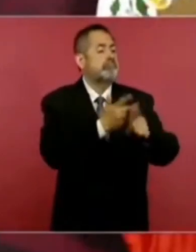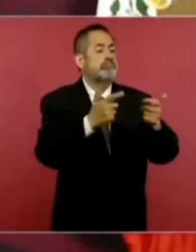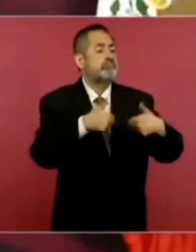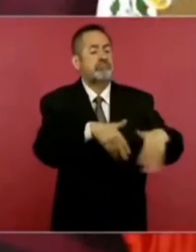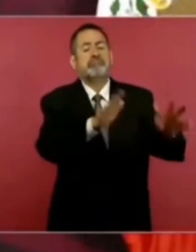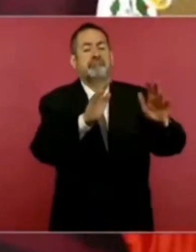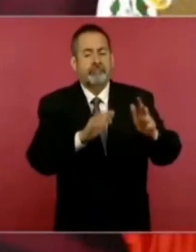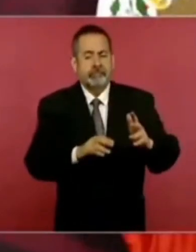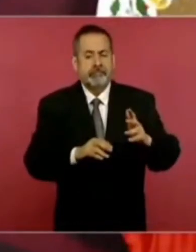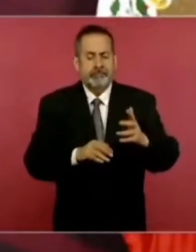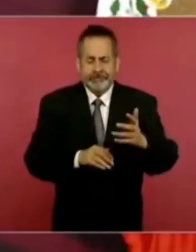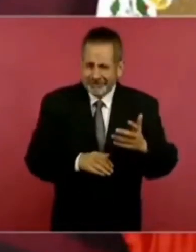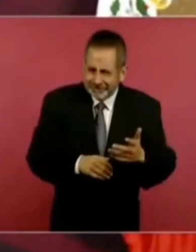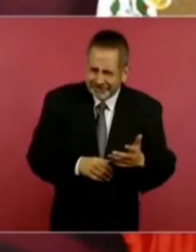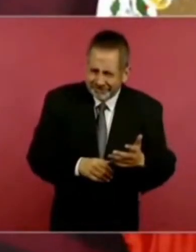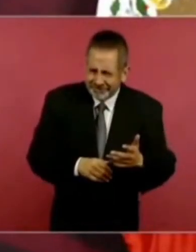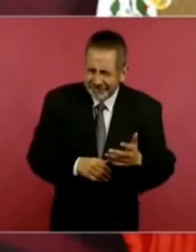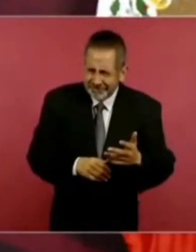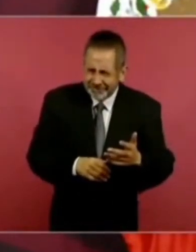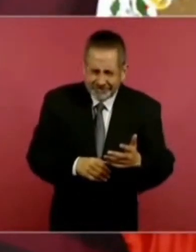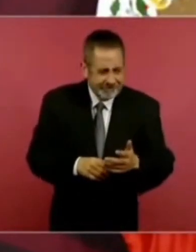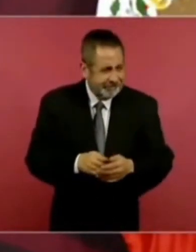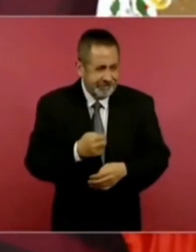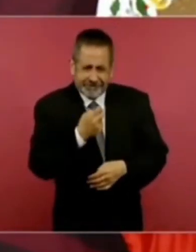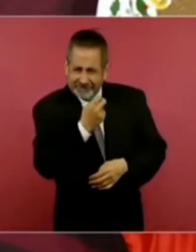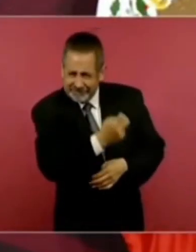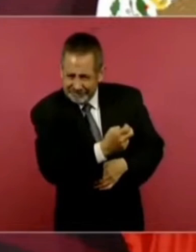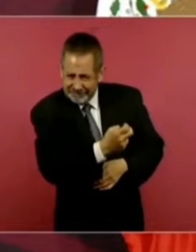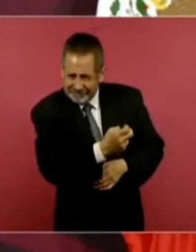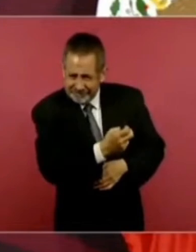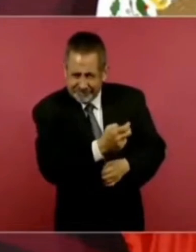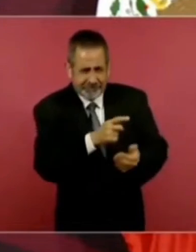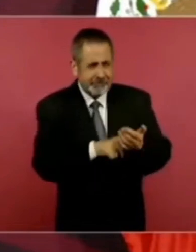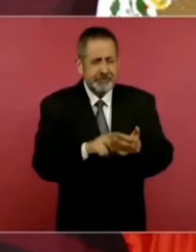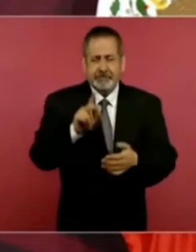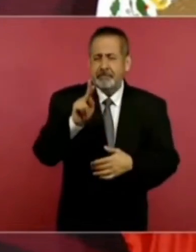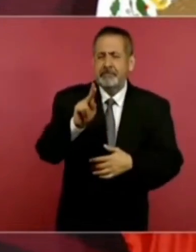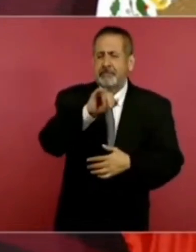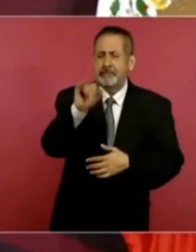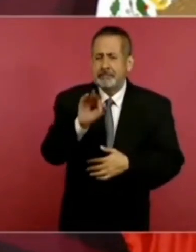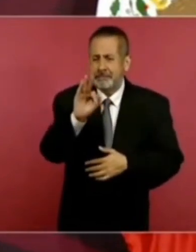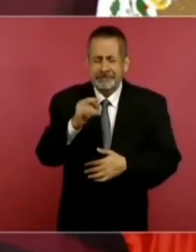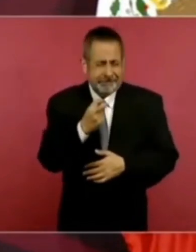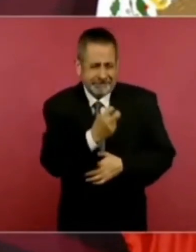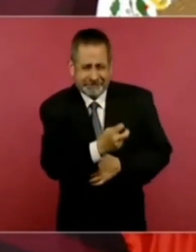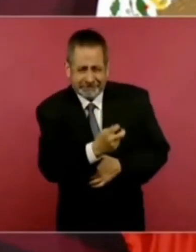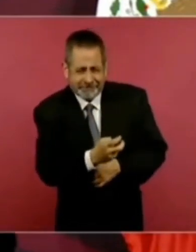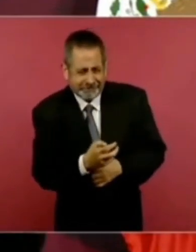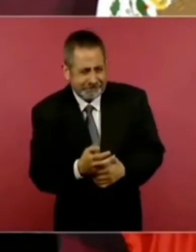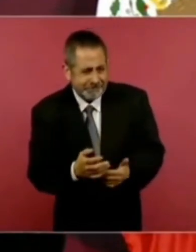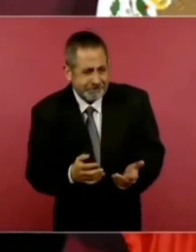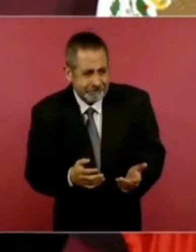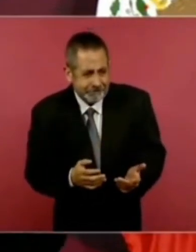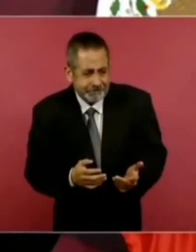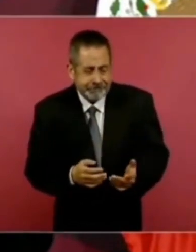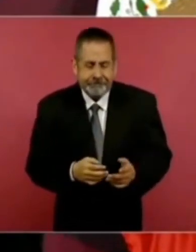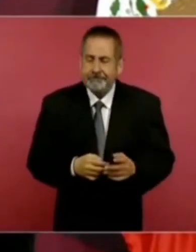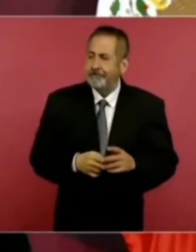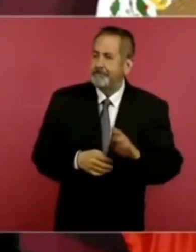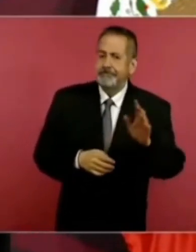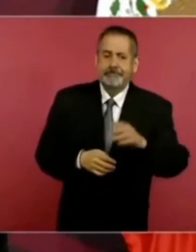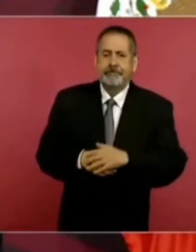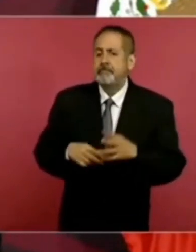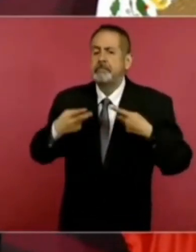Entonces, eso es el poder judicial entonces que no se